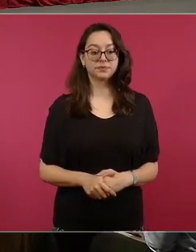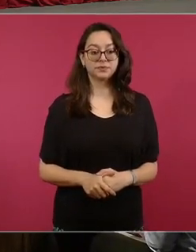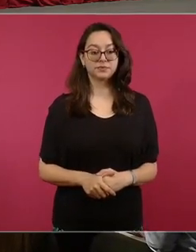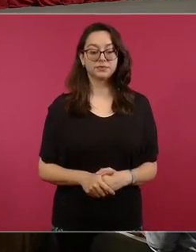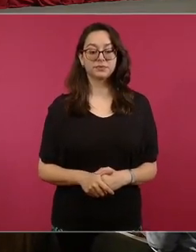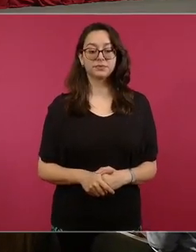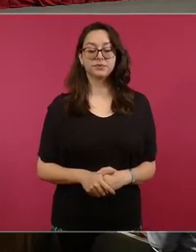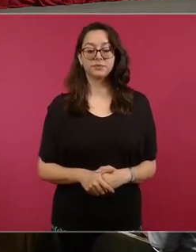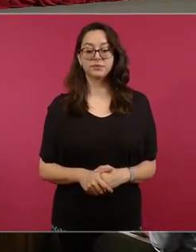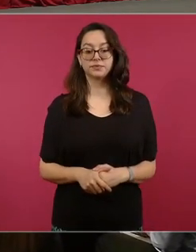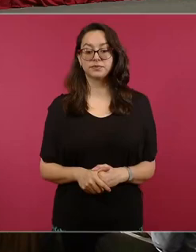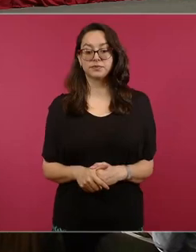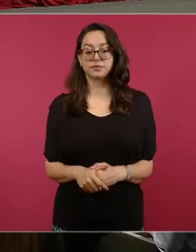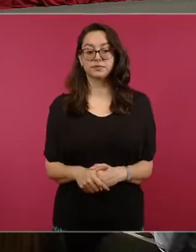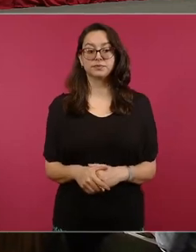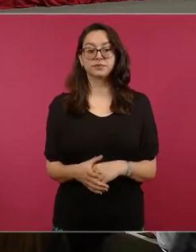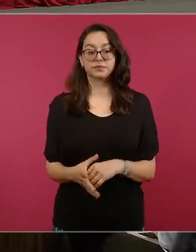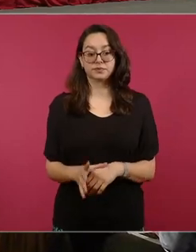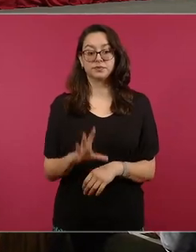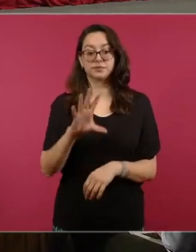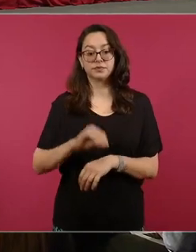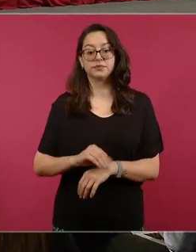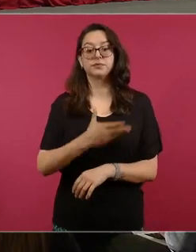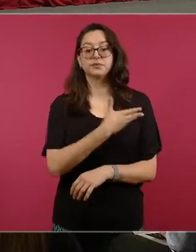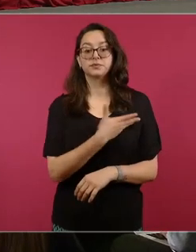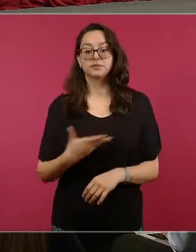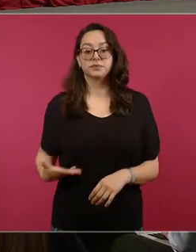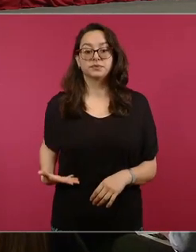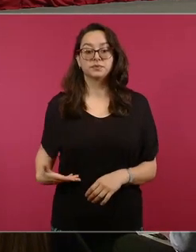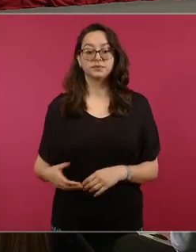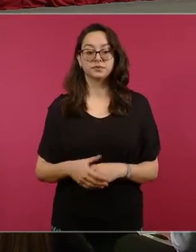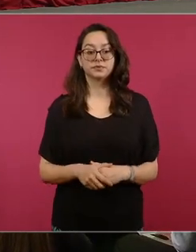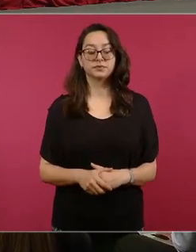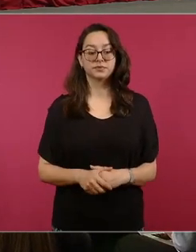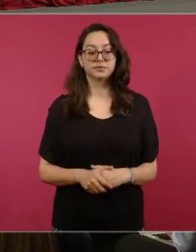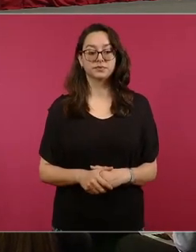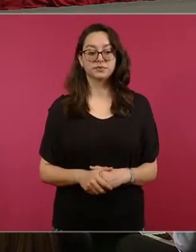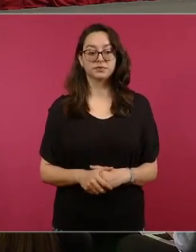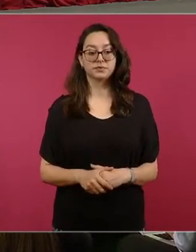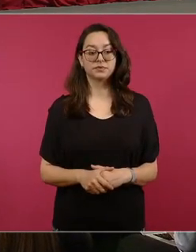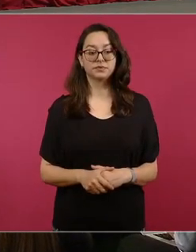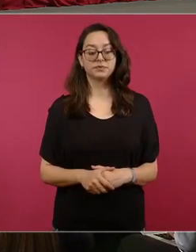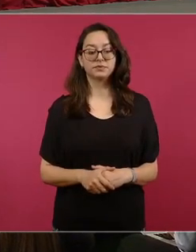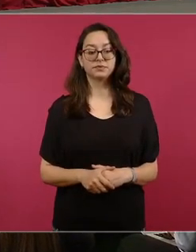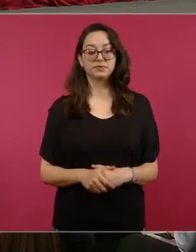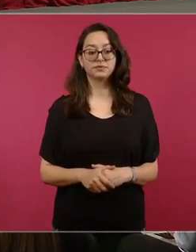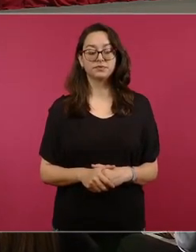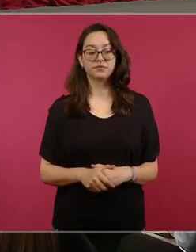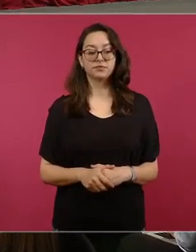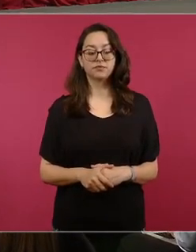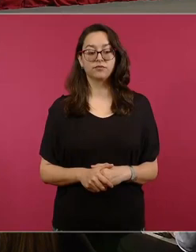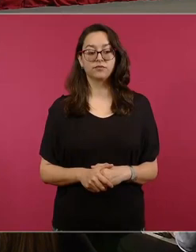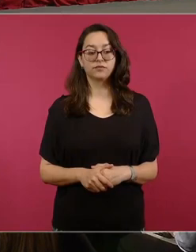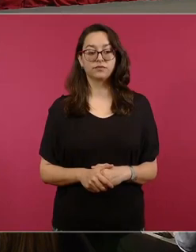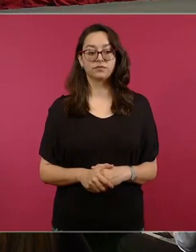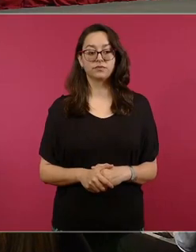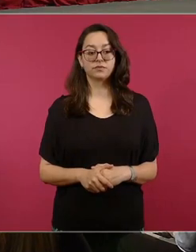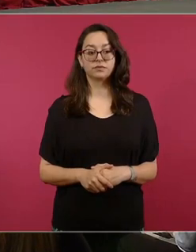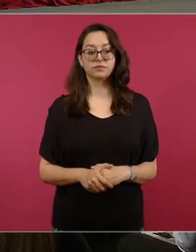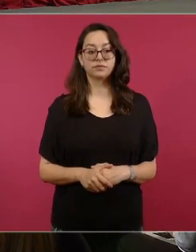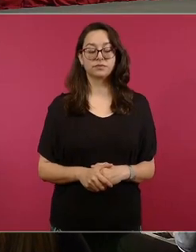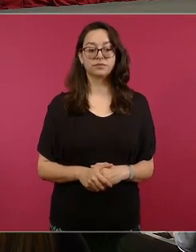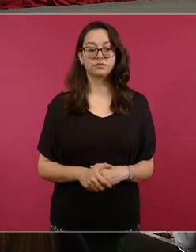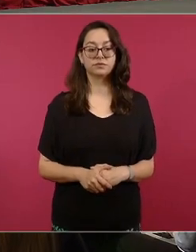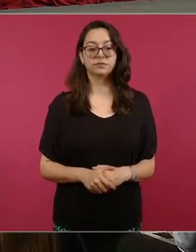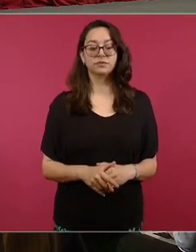con su permiso presidente vamos a informar y actualizar la información